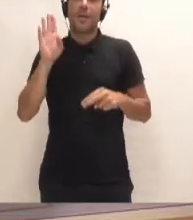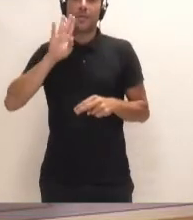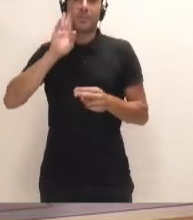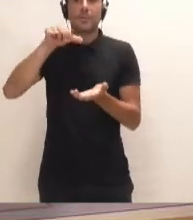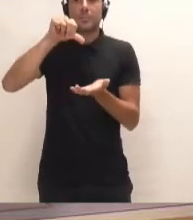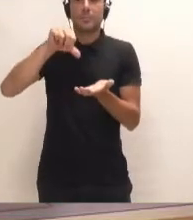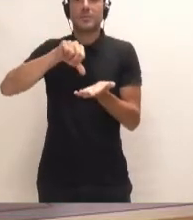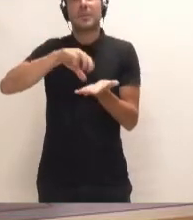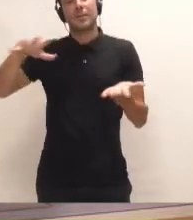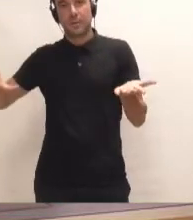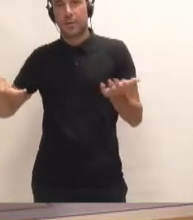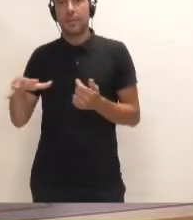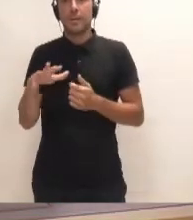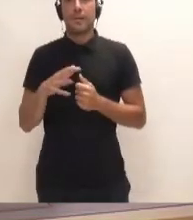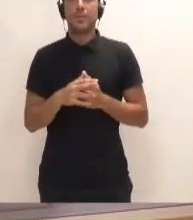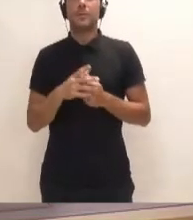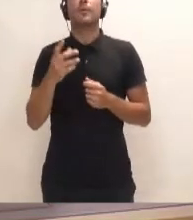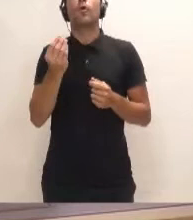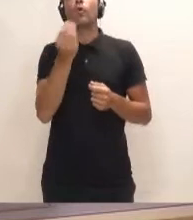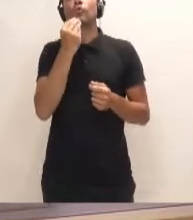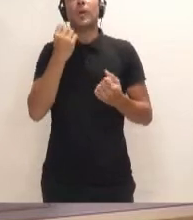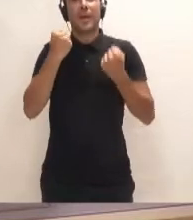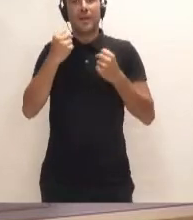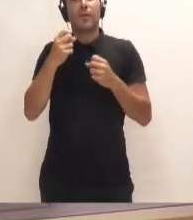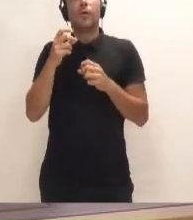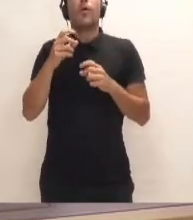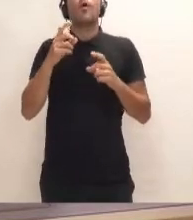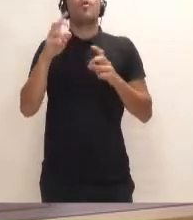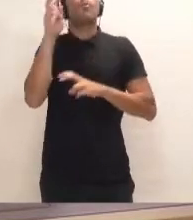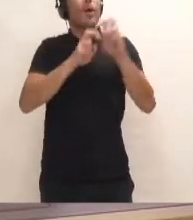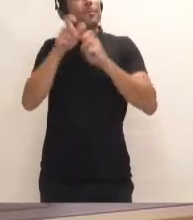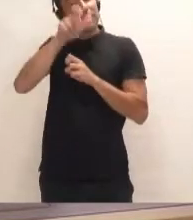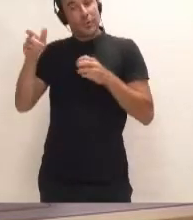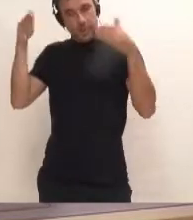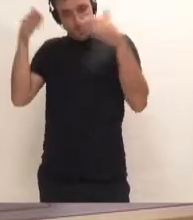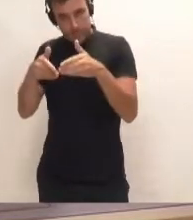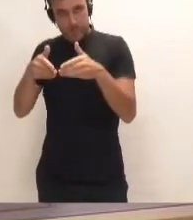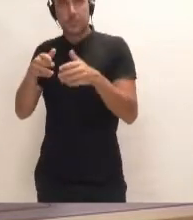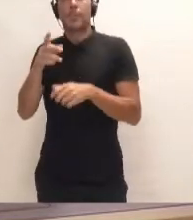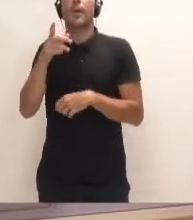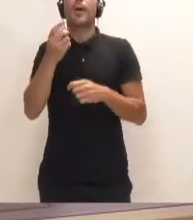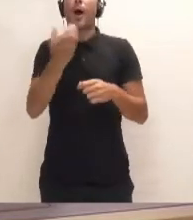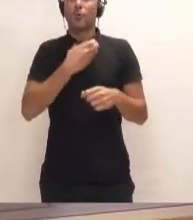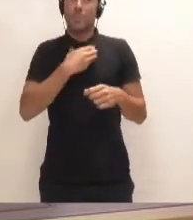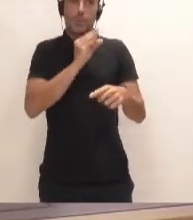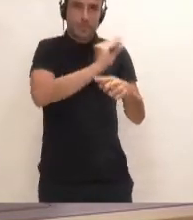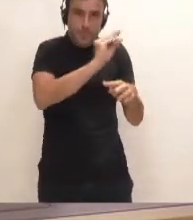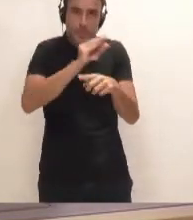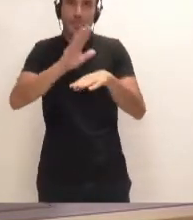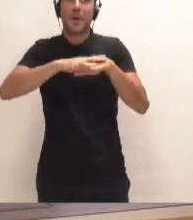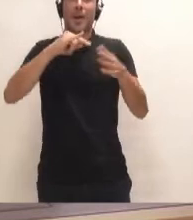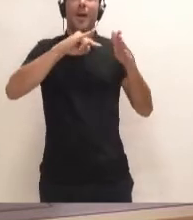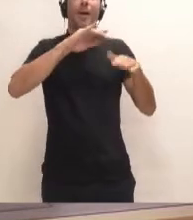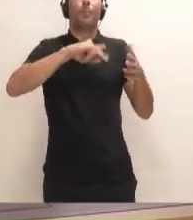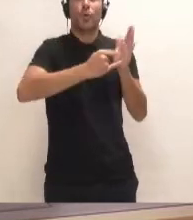energético en el Cabildo y con medidas donde la ciudadanía esté en el centro. Inviertan en los ayuntamientos para poder sacar adelante los proyectos